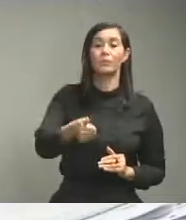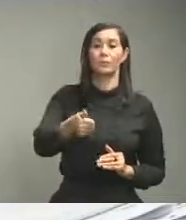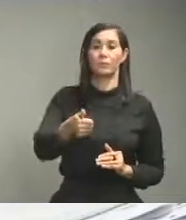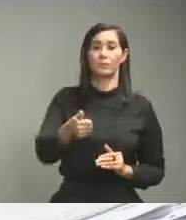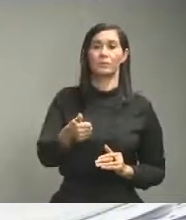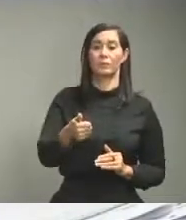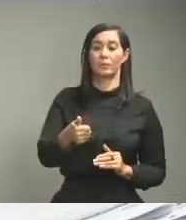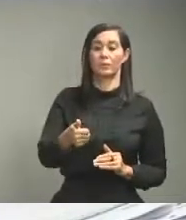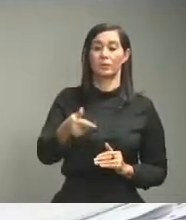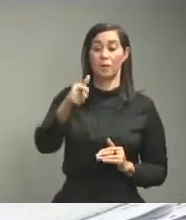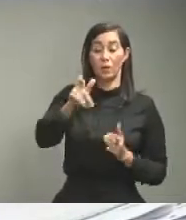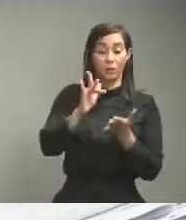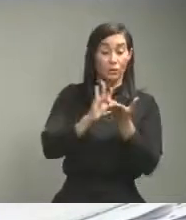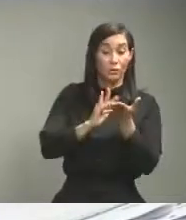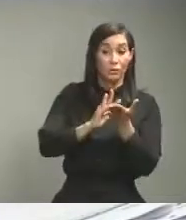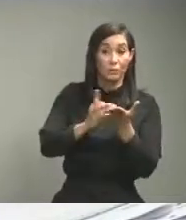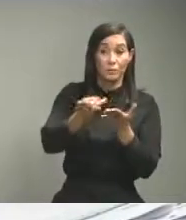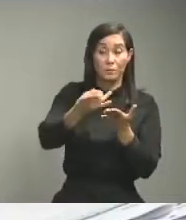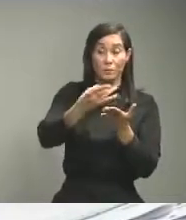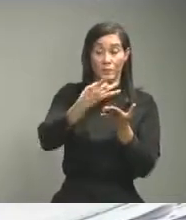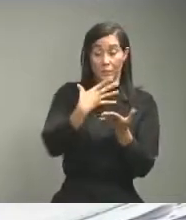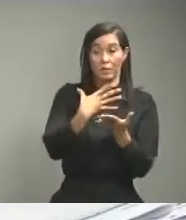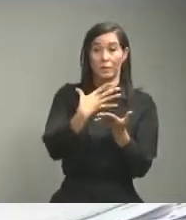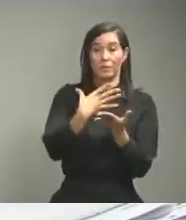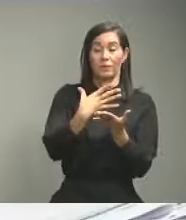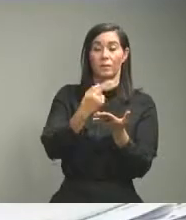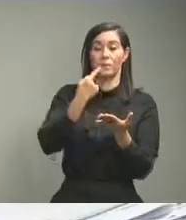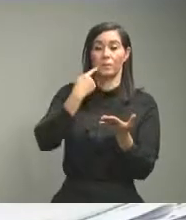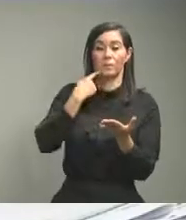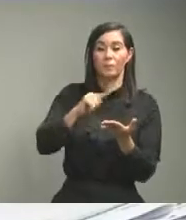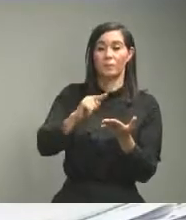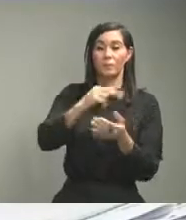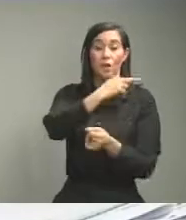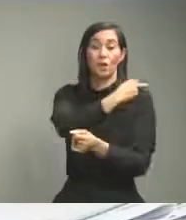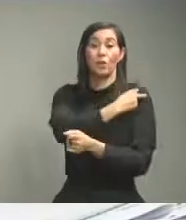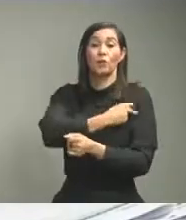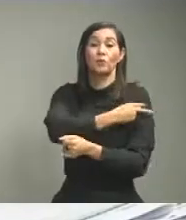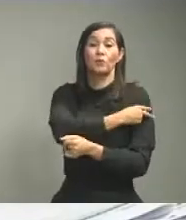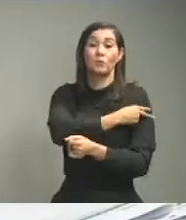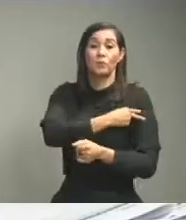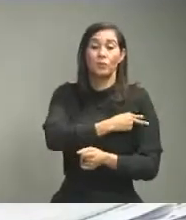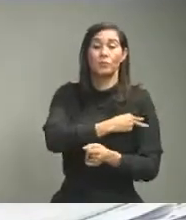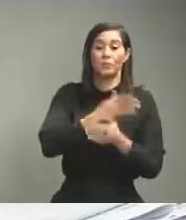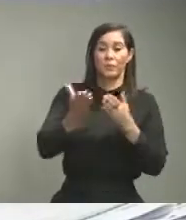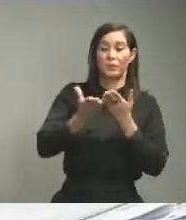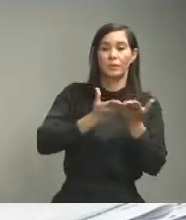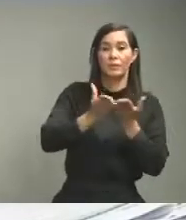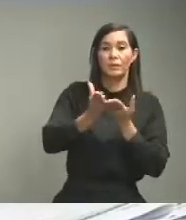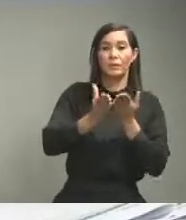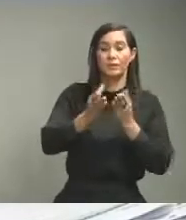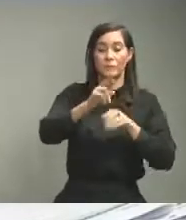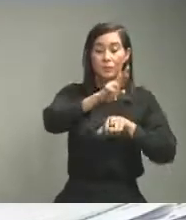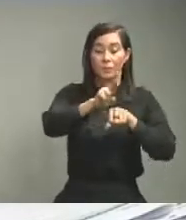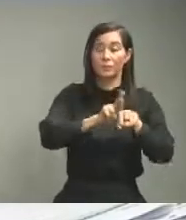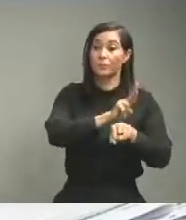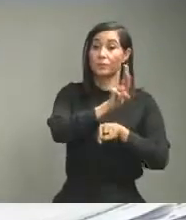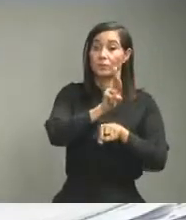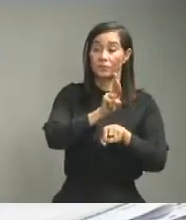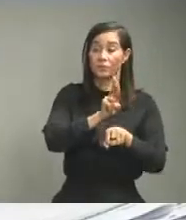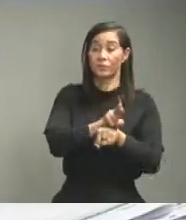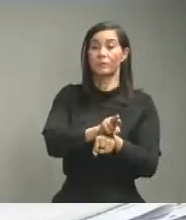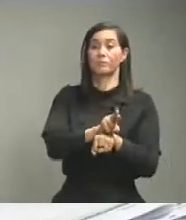los medicamentos deben ser suministrados por los hospitales y el servicio regional y